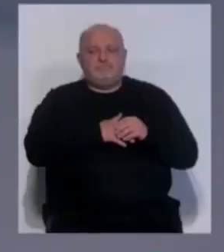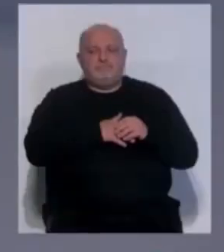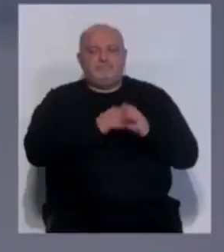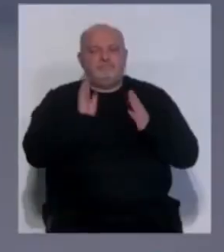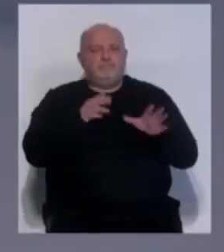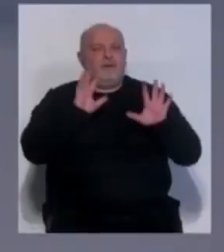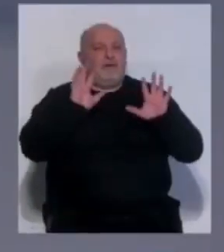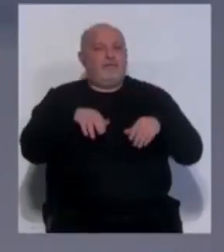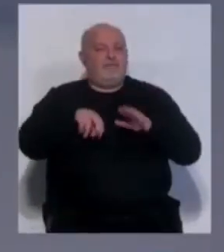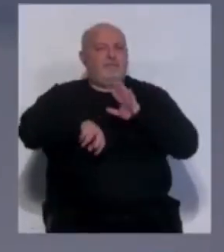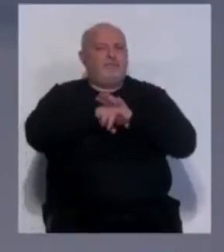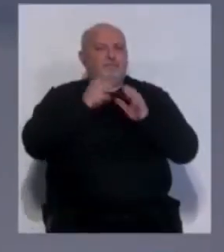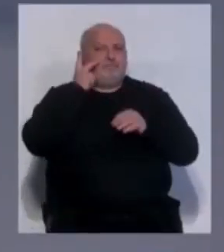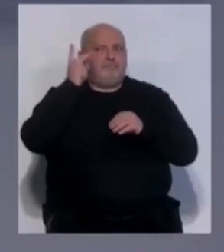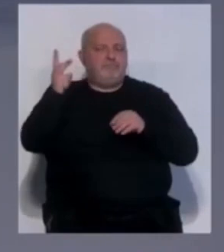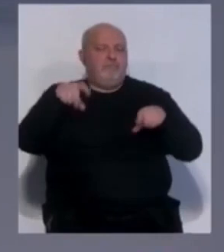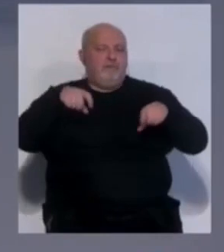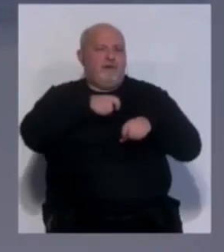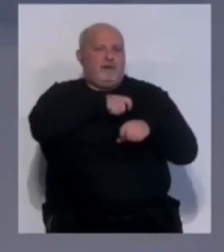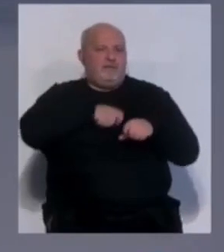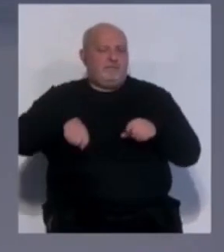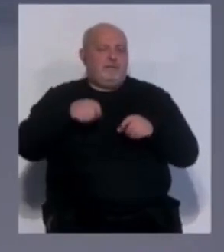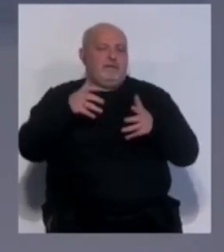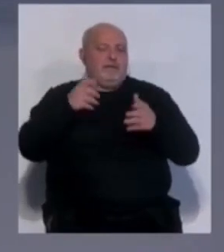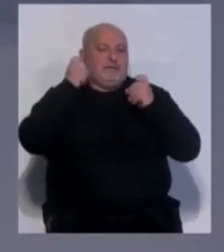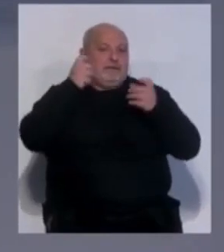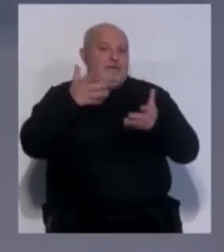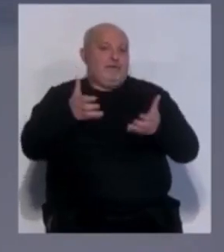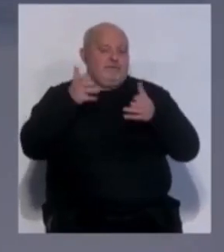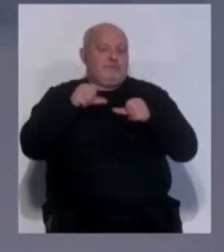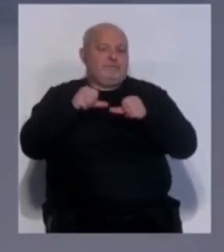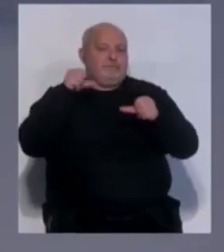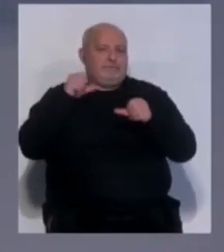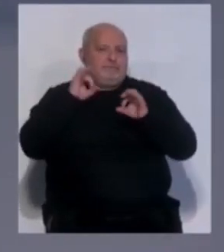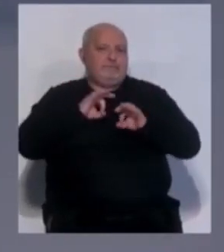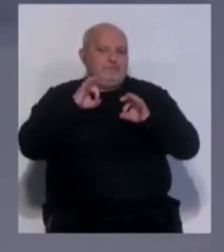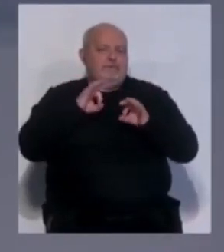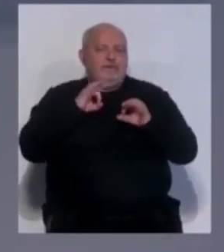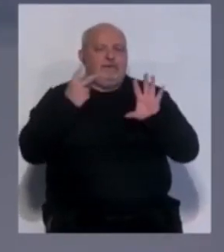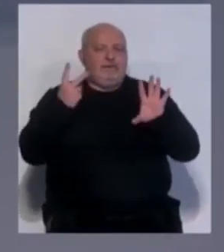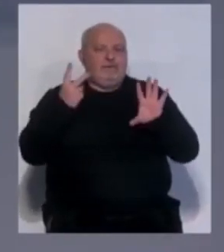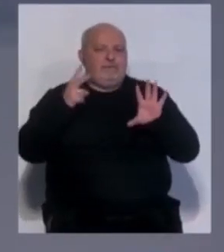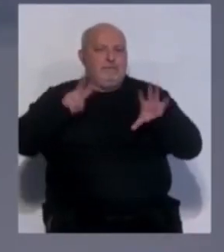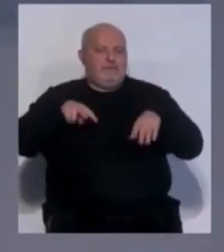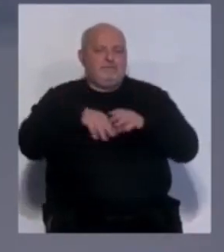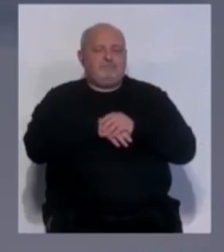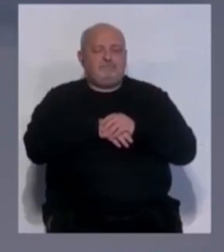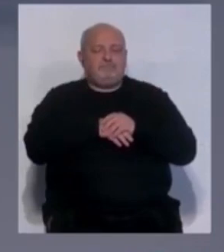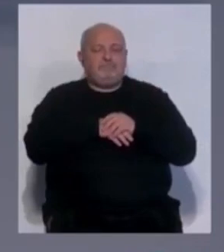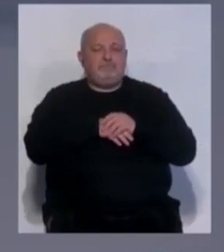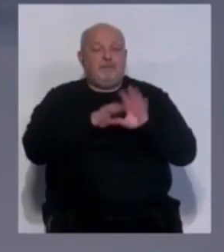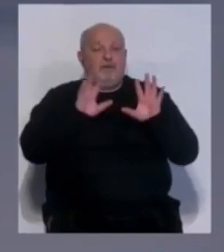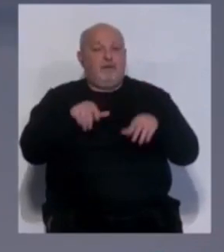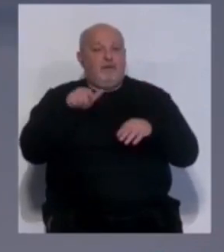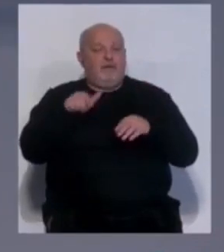El Cádiz Club de Fútbol visita a Vallecas con la intención de conseguir un triunfo que se resiste desde hace siete meses. Los del